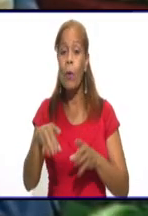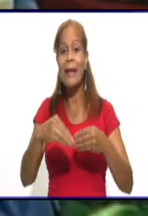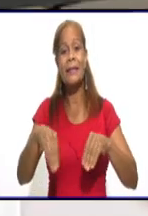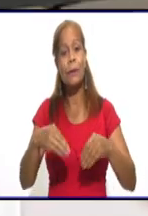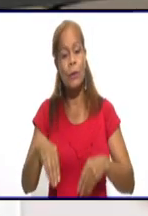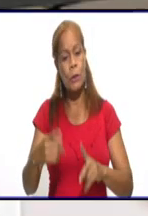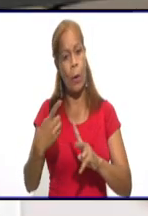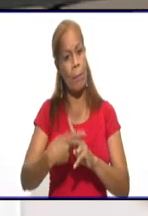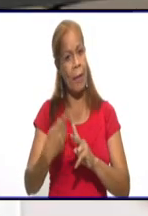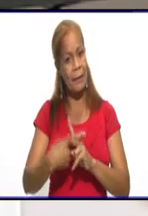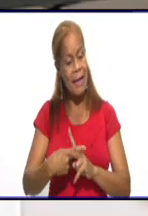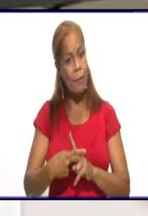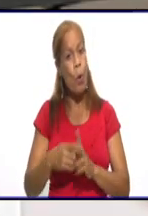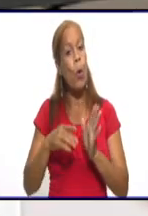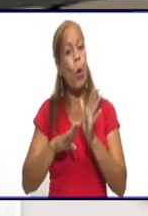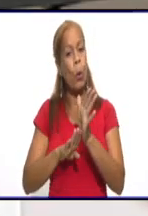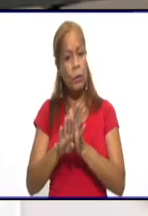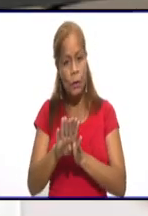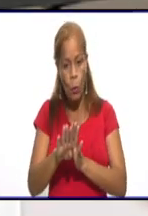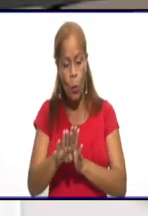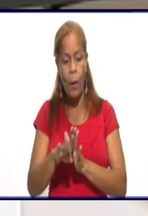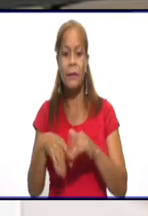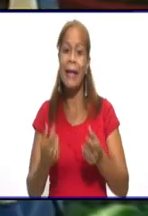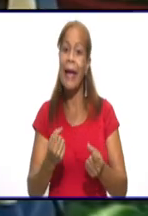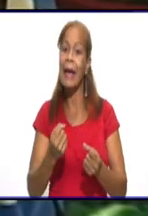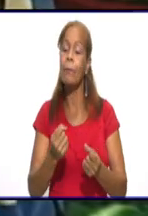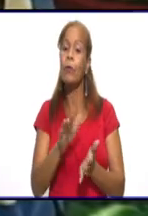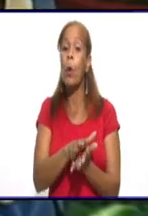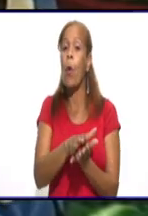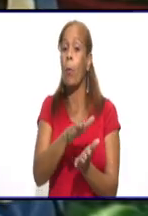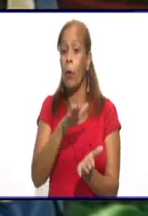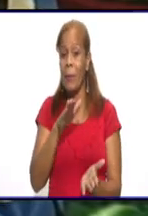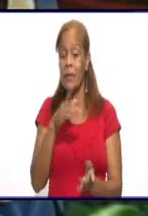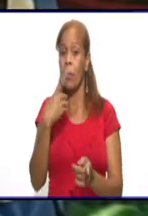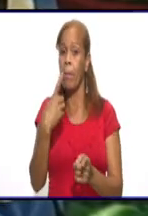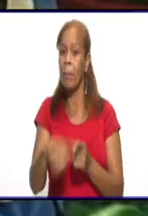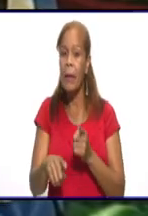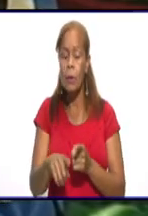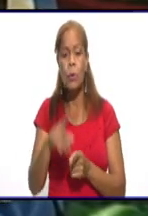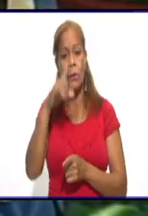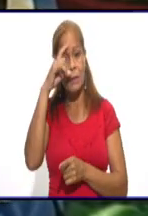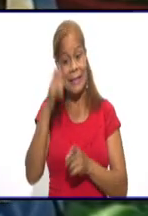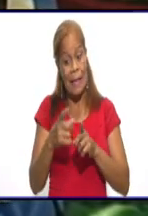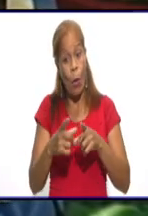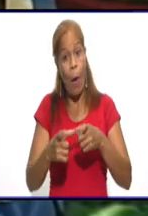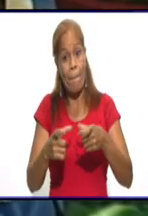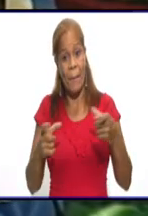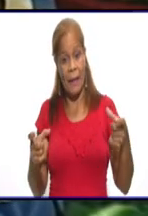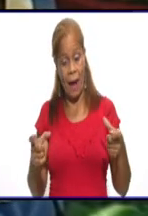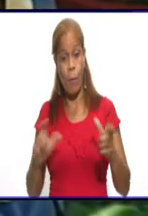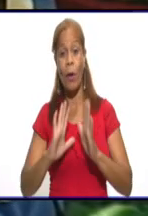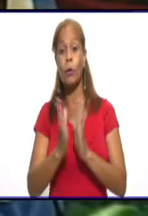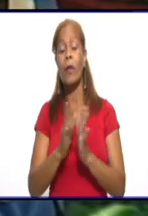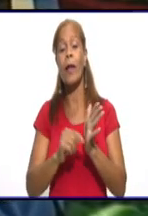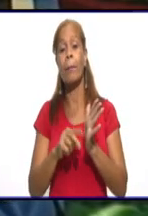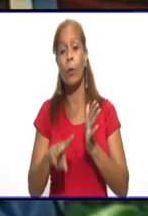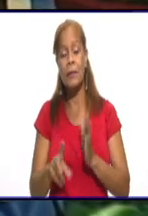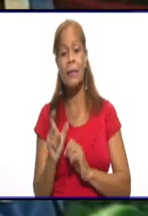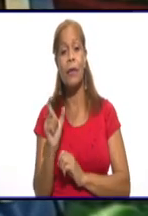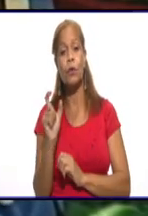siendo de compromiso. Pero si lo ampliamos a la provincia en los últimos tres días,